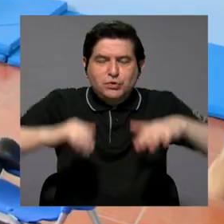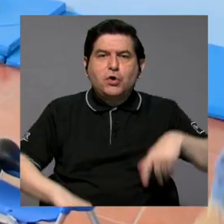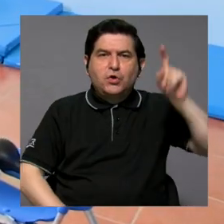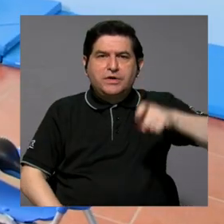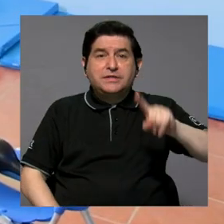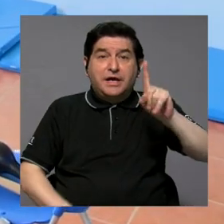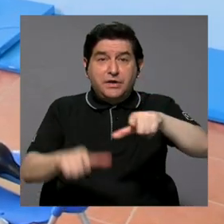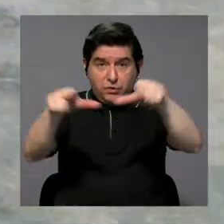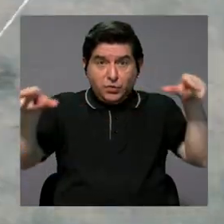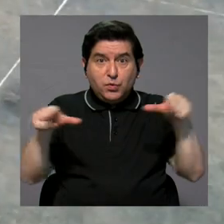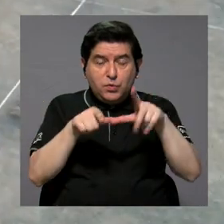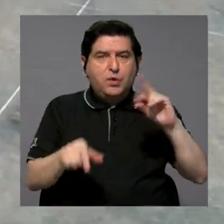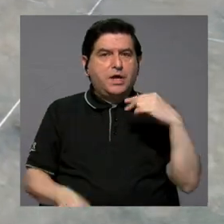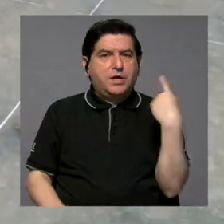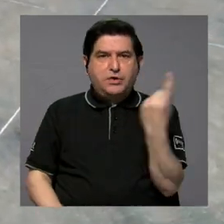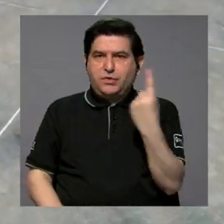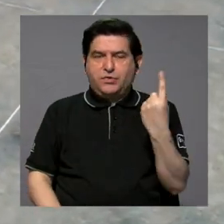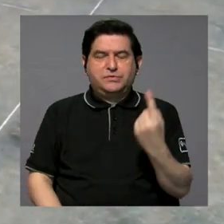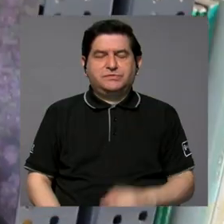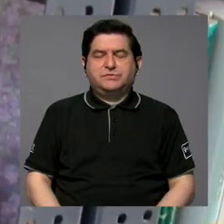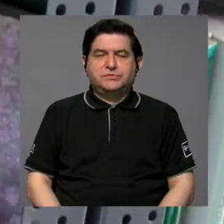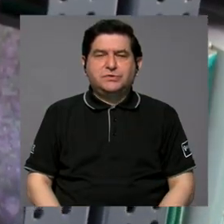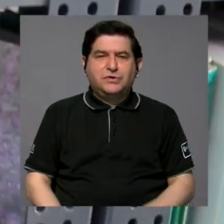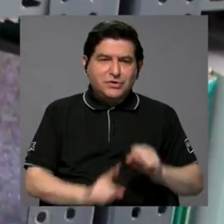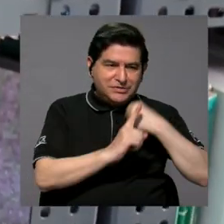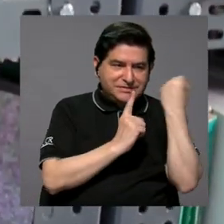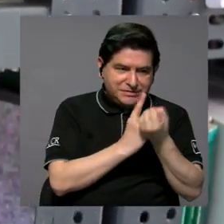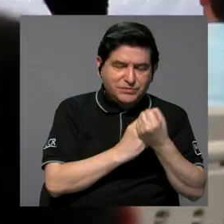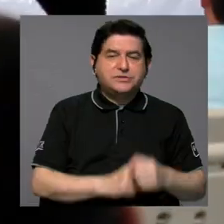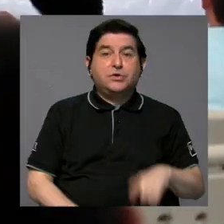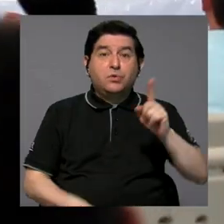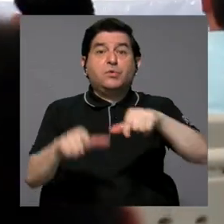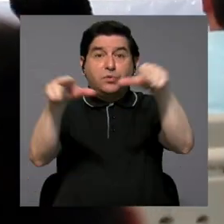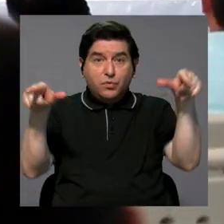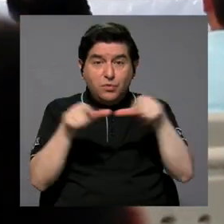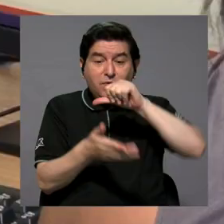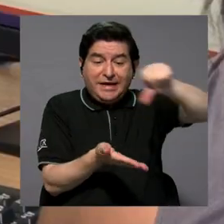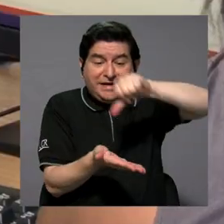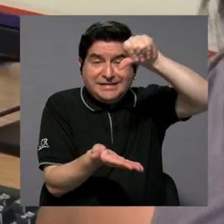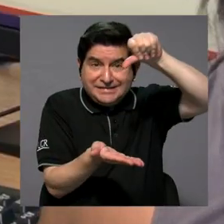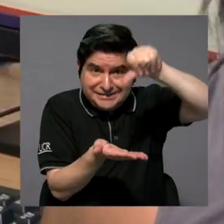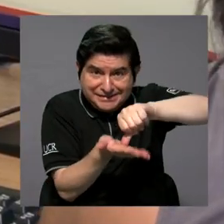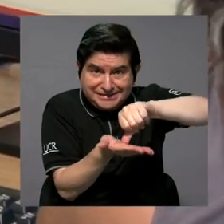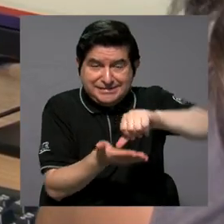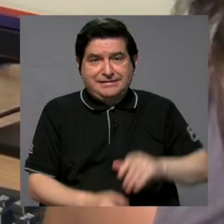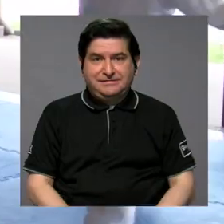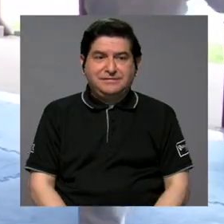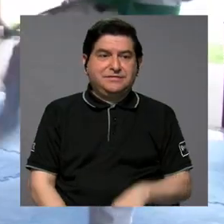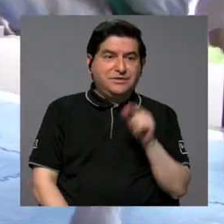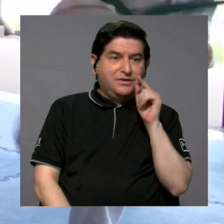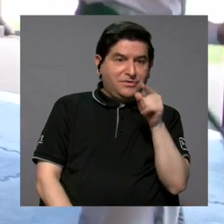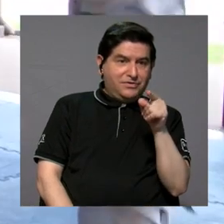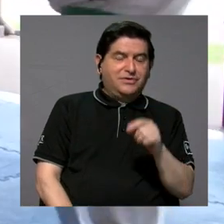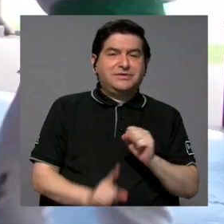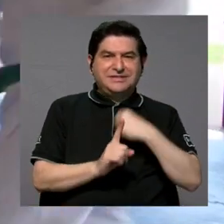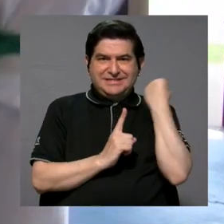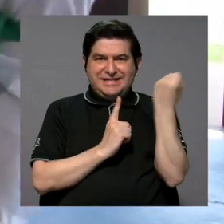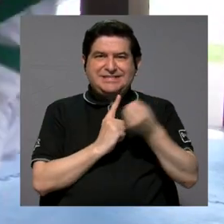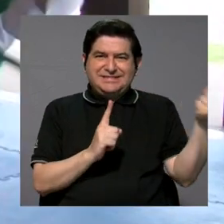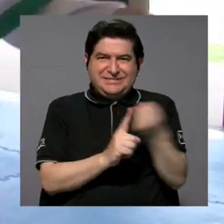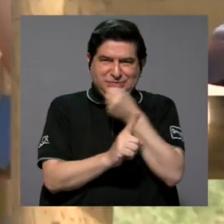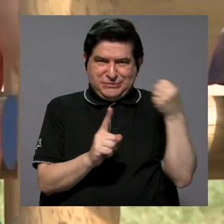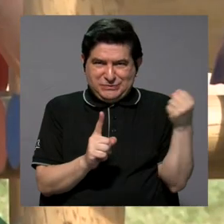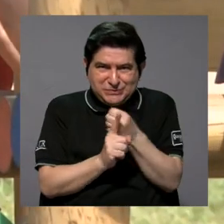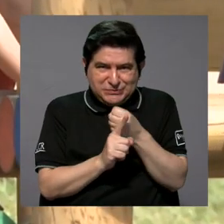se necesitaba un espacio, no era solamente la condición, sino que un espacio que estuviera, por así decirlo, en el corazón de la situación de